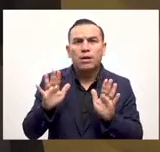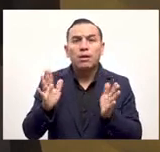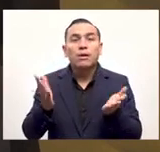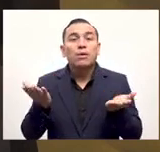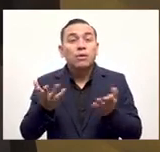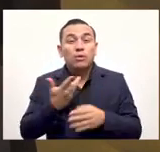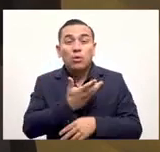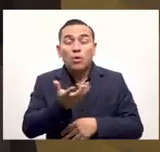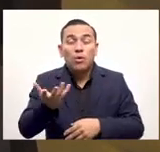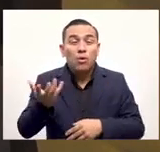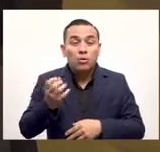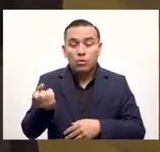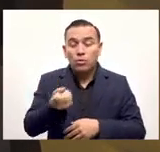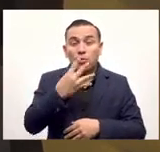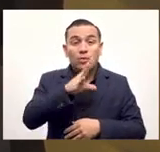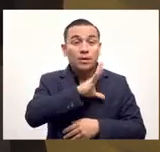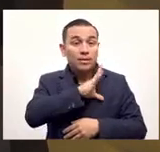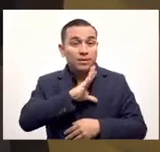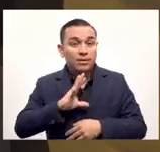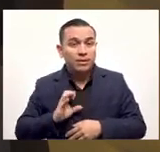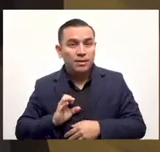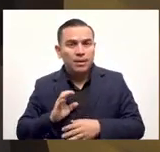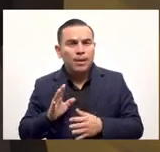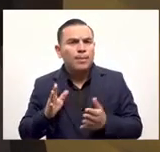quiera aplicar algo nuevo e innovador para el país.